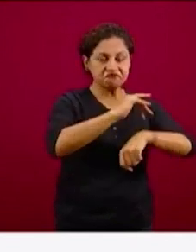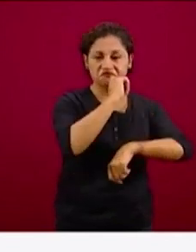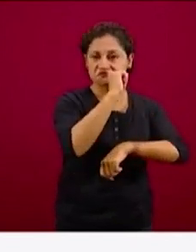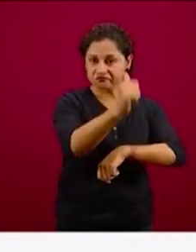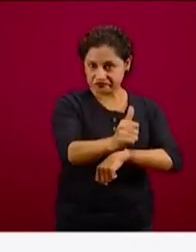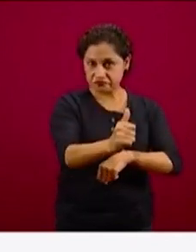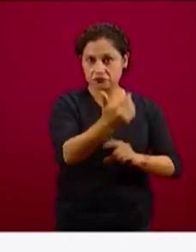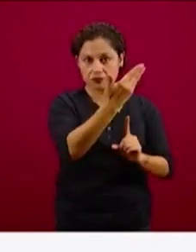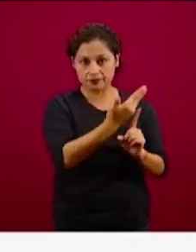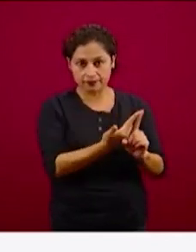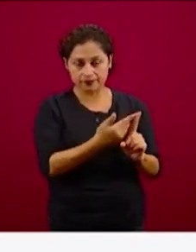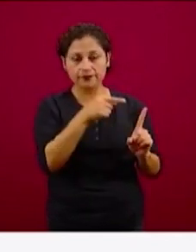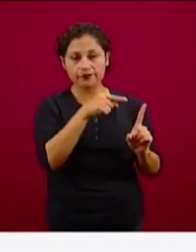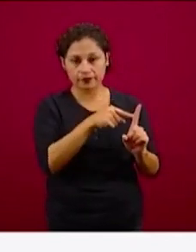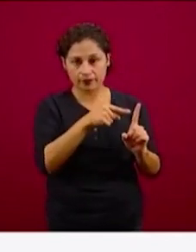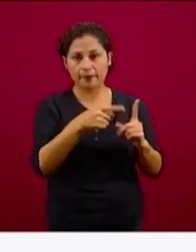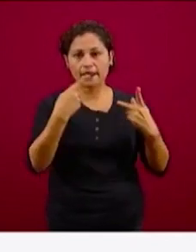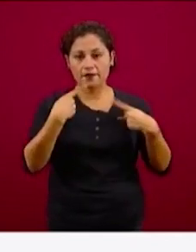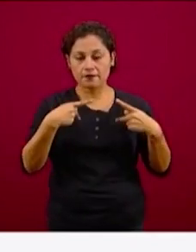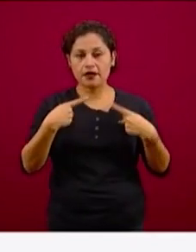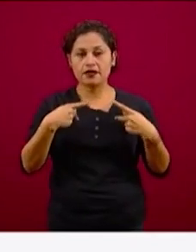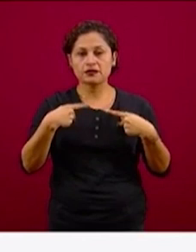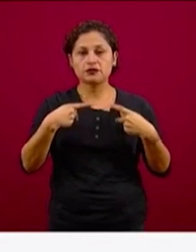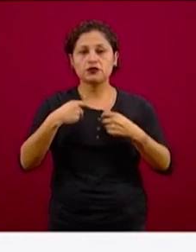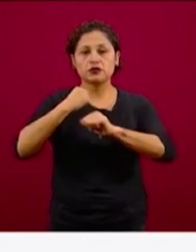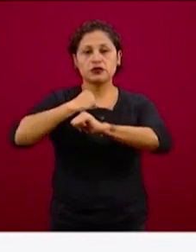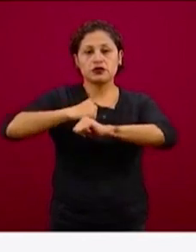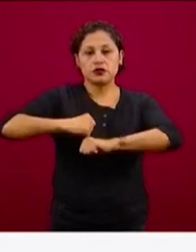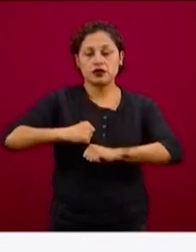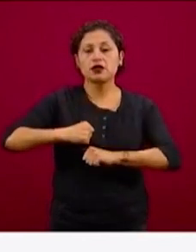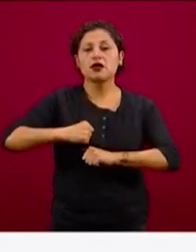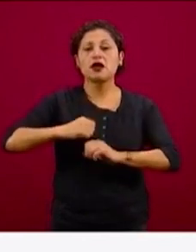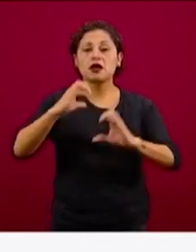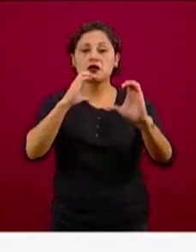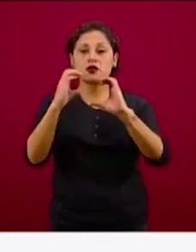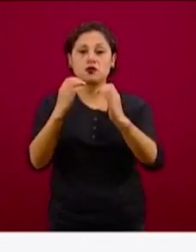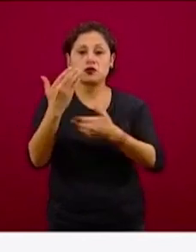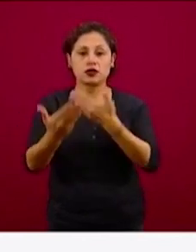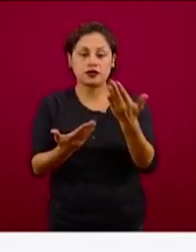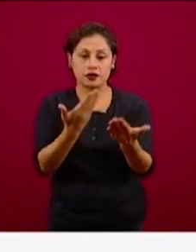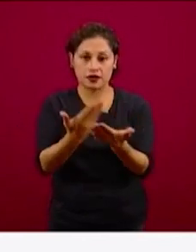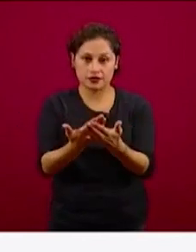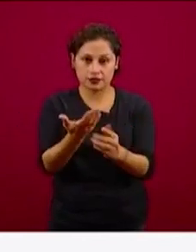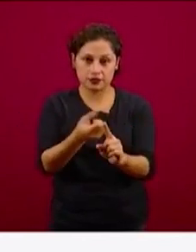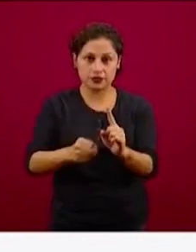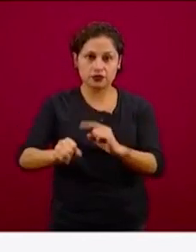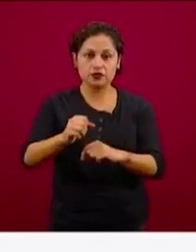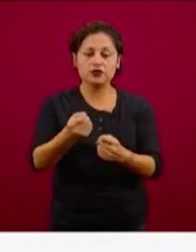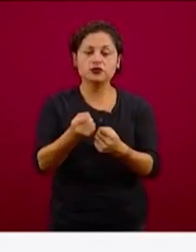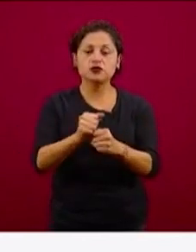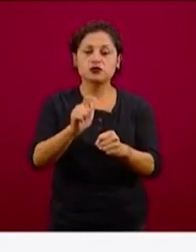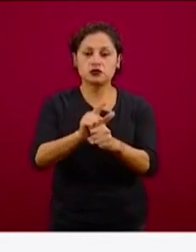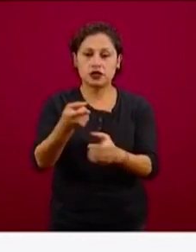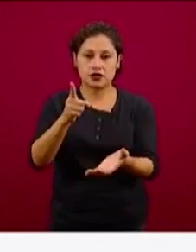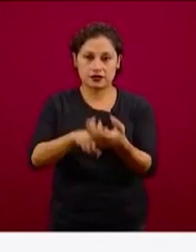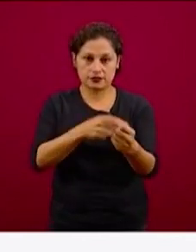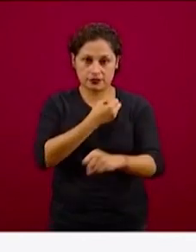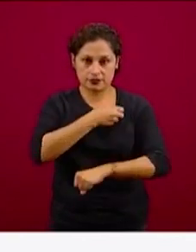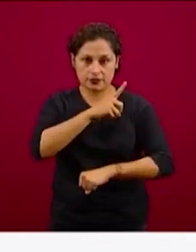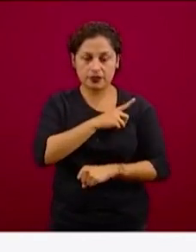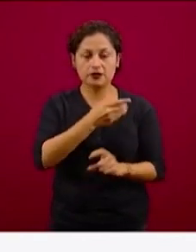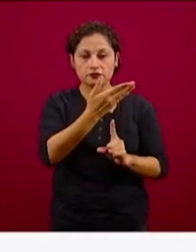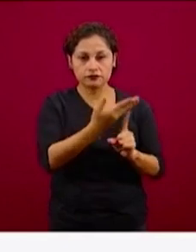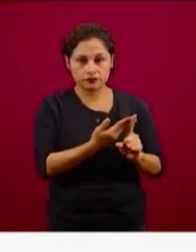compañero de comunicación social de la Secretaría de Salud. Él hizo una narrativa exhaustiva dirigida por un médico